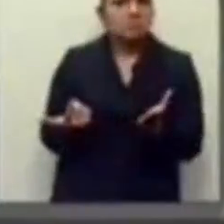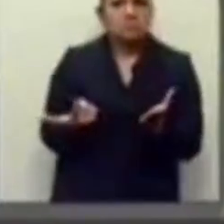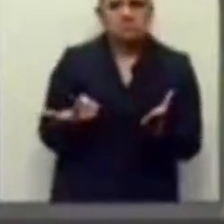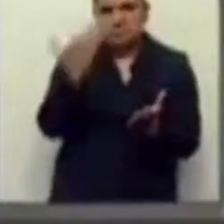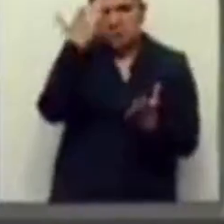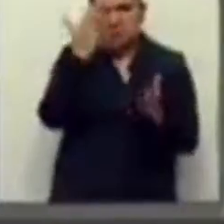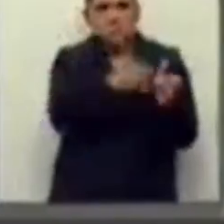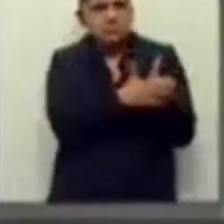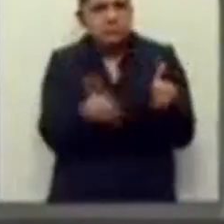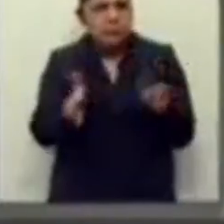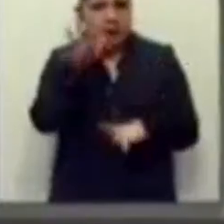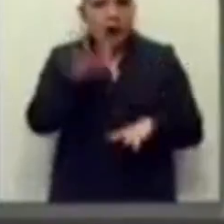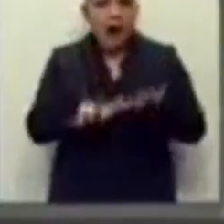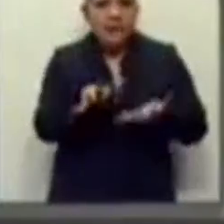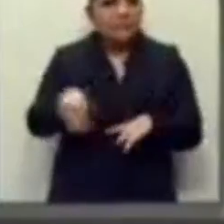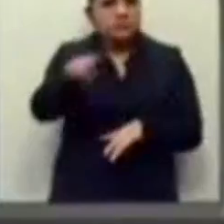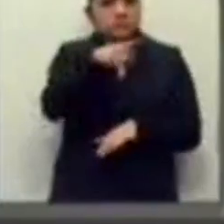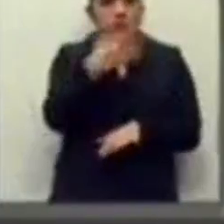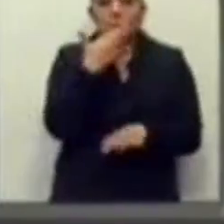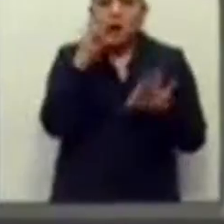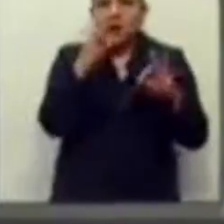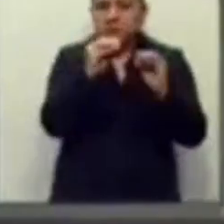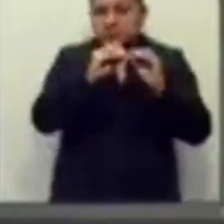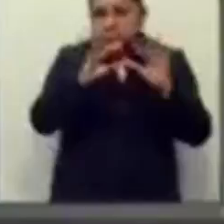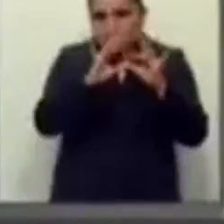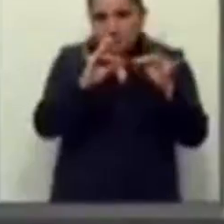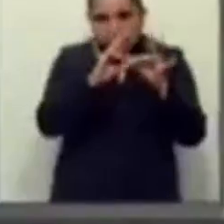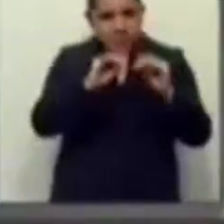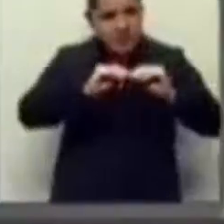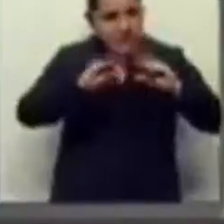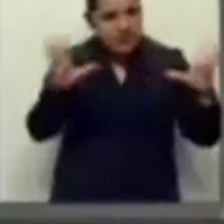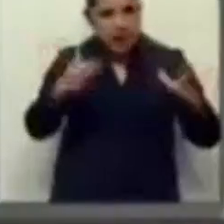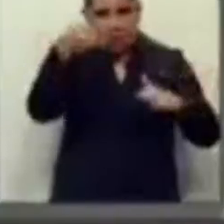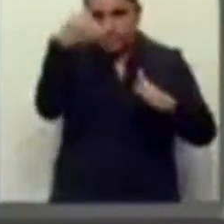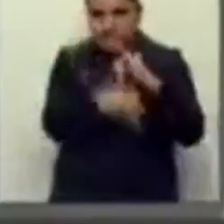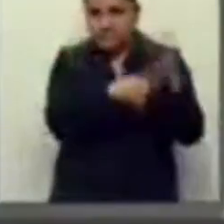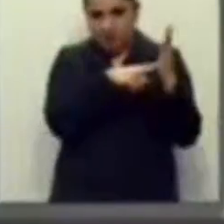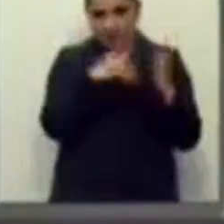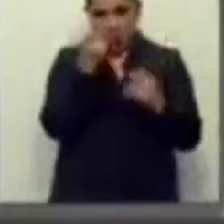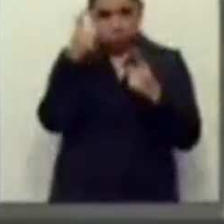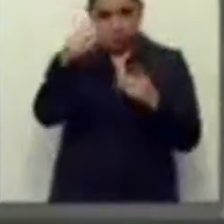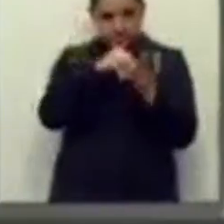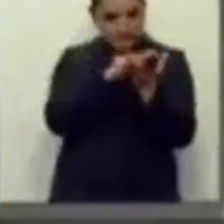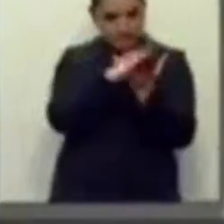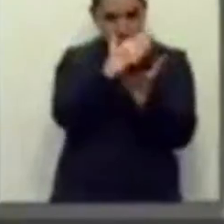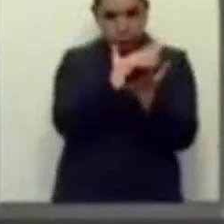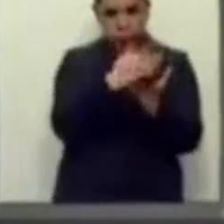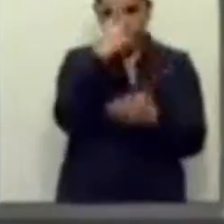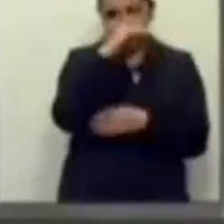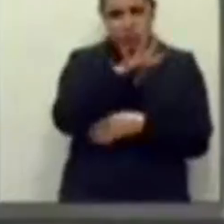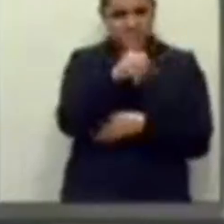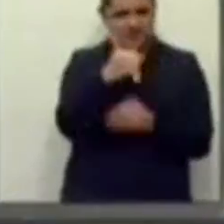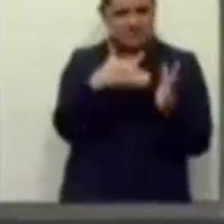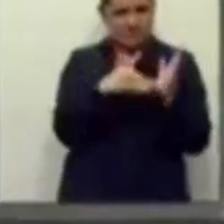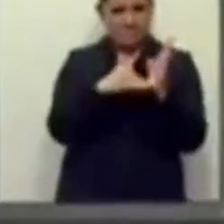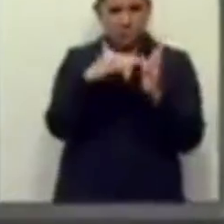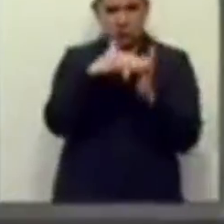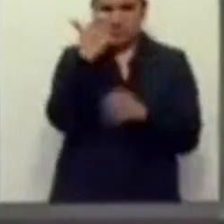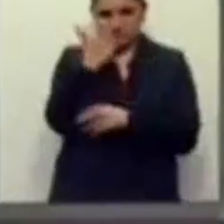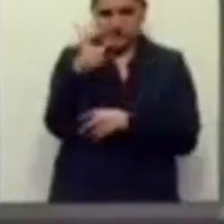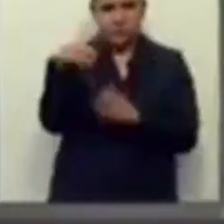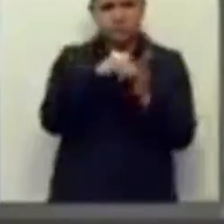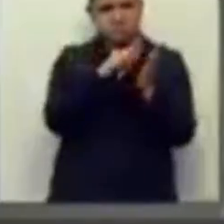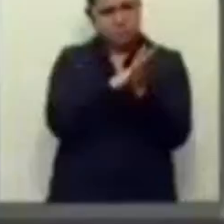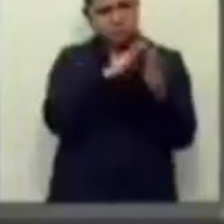ejemplo, está proponiendo unos ingresos de 56 mil millones de pesos en el rubro de aprovechamientos, otros,